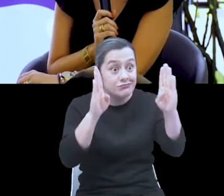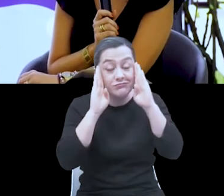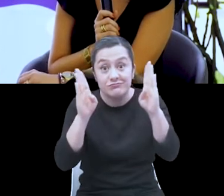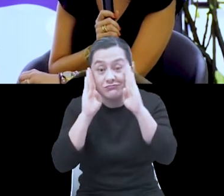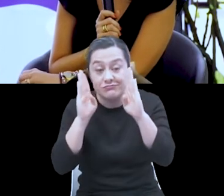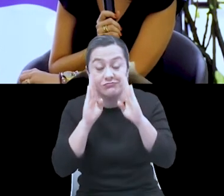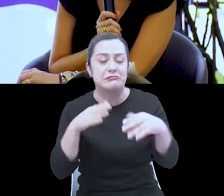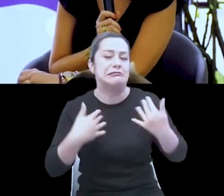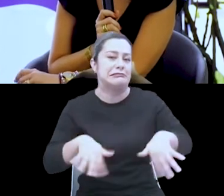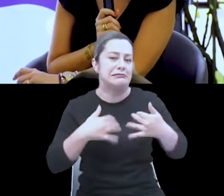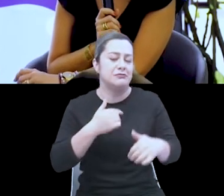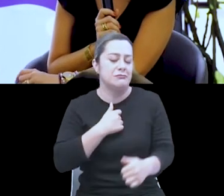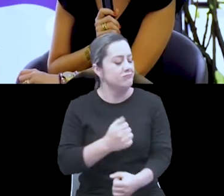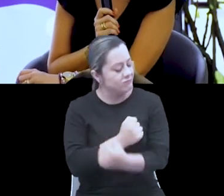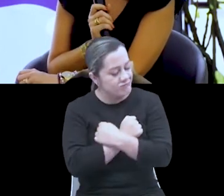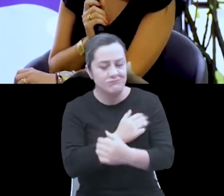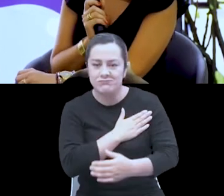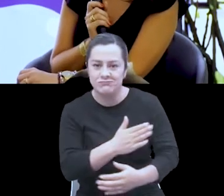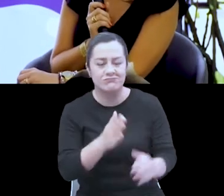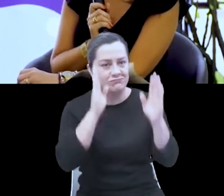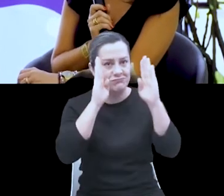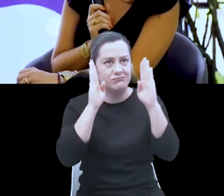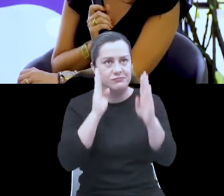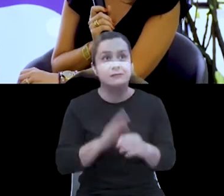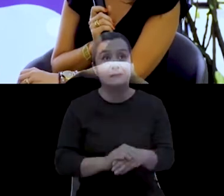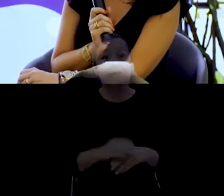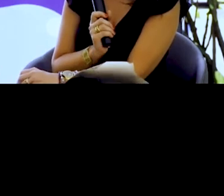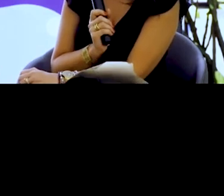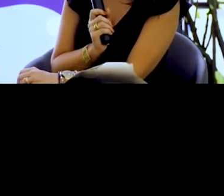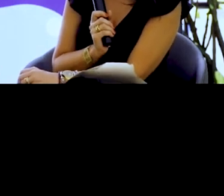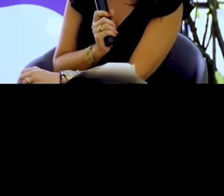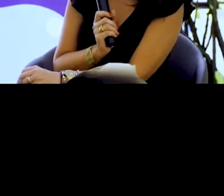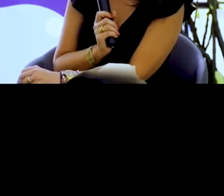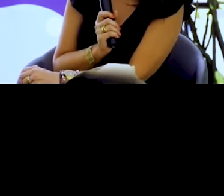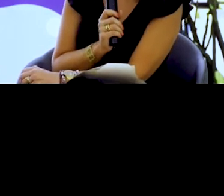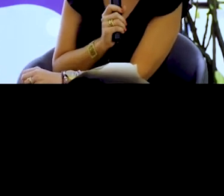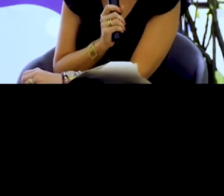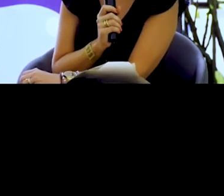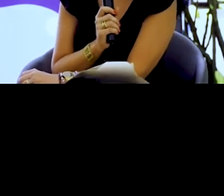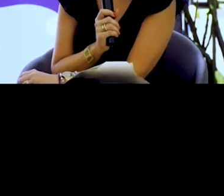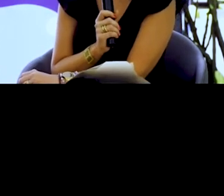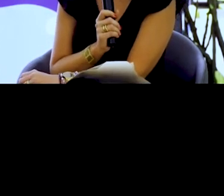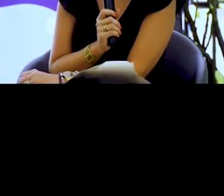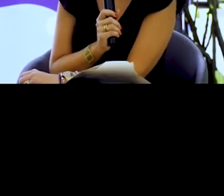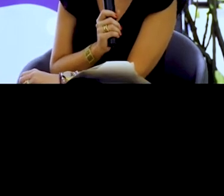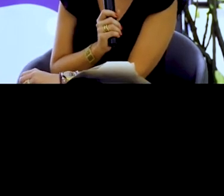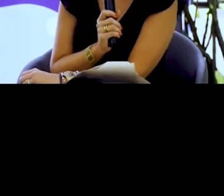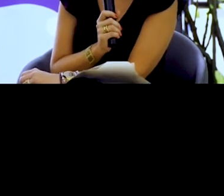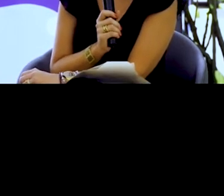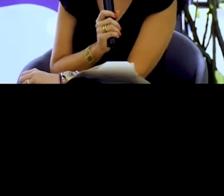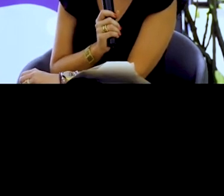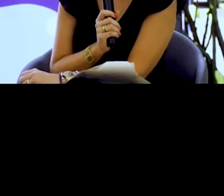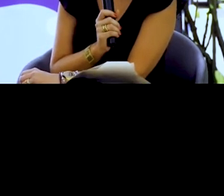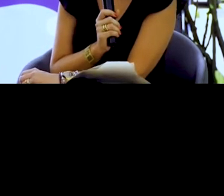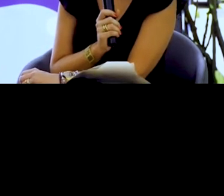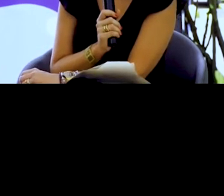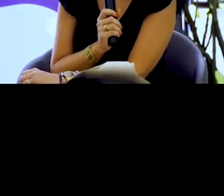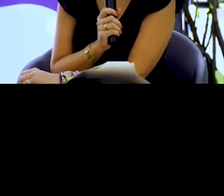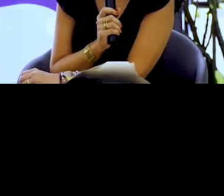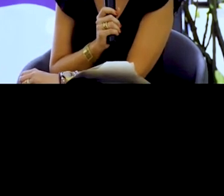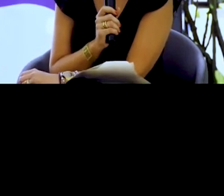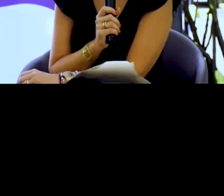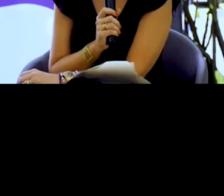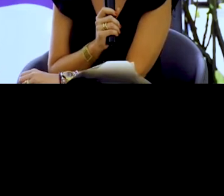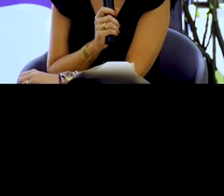venimos haciendo con tanto afecto, pero los tendremos los siguientes meses muy activos para dejar en el país muy instaurada no solamente